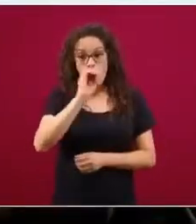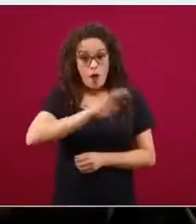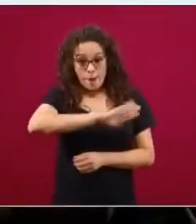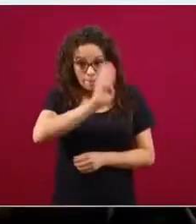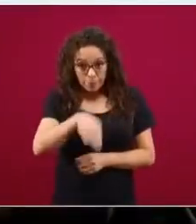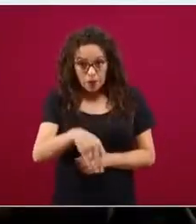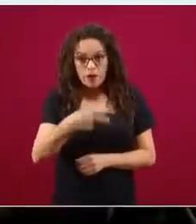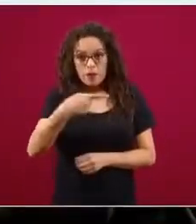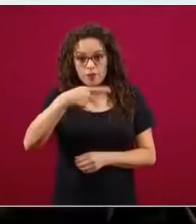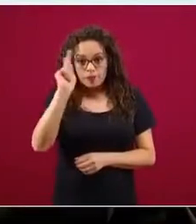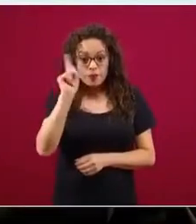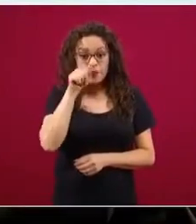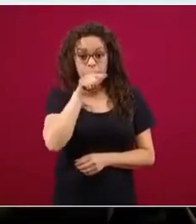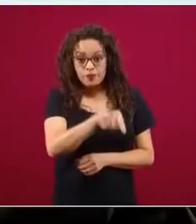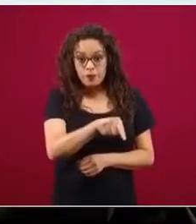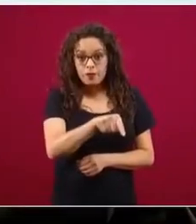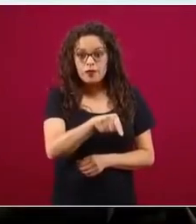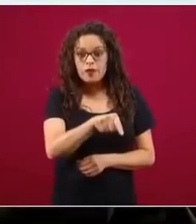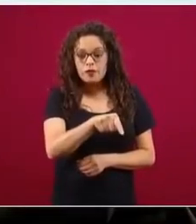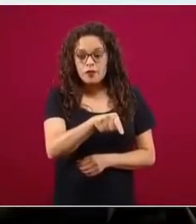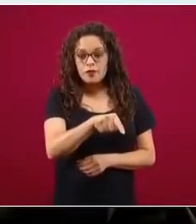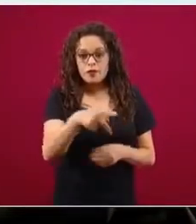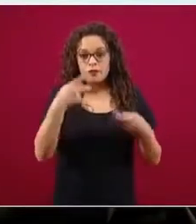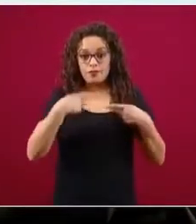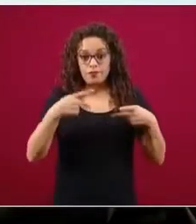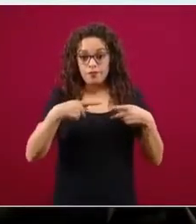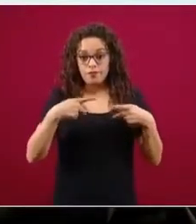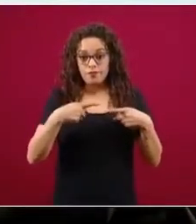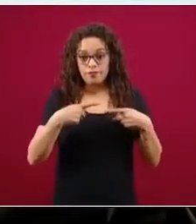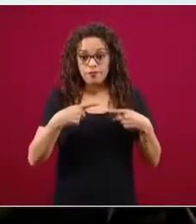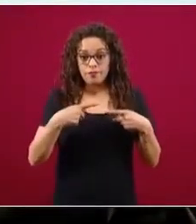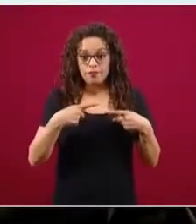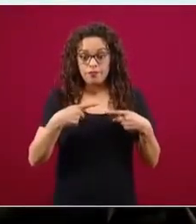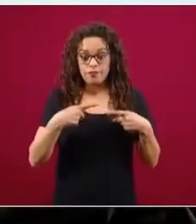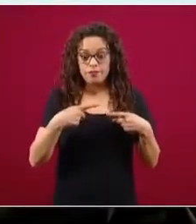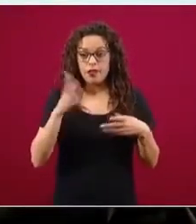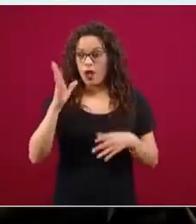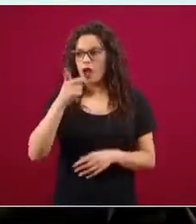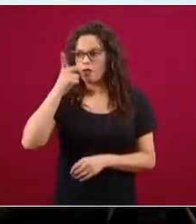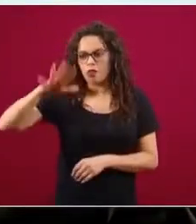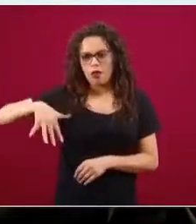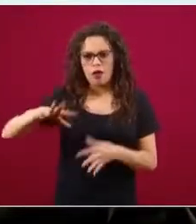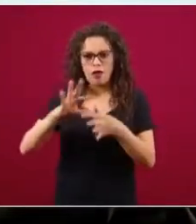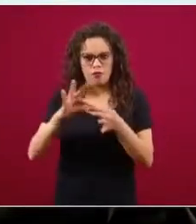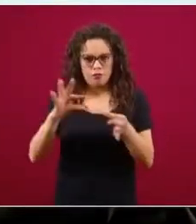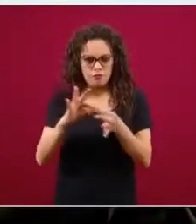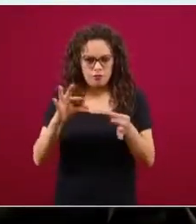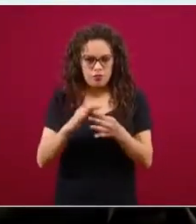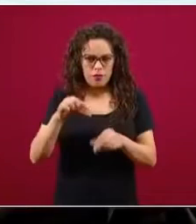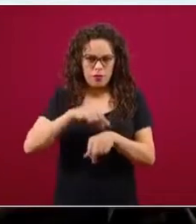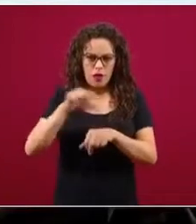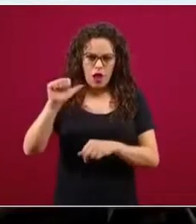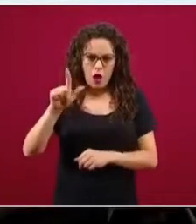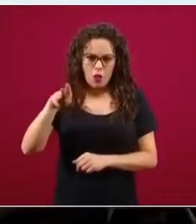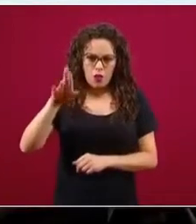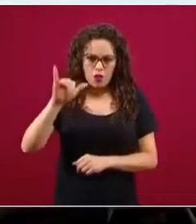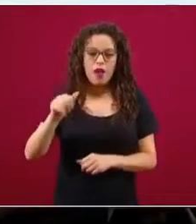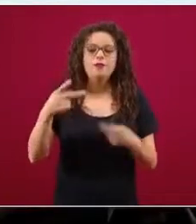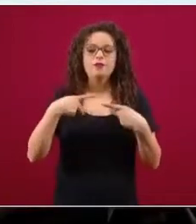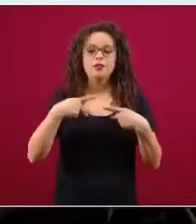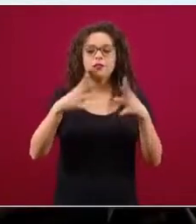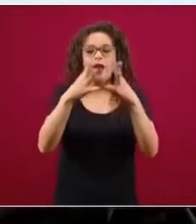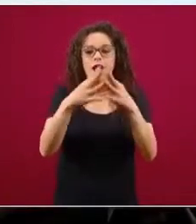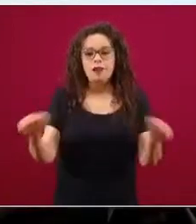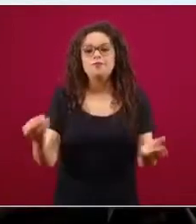y que muchos de estos son de esta gran población que hemos hablado y que el doctor Alomía ha comentado noche con noche sobre los recuperados.